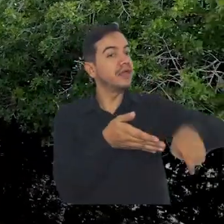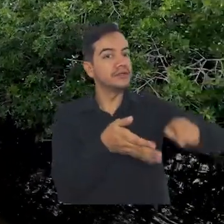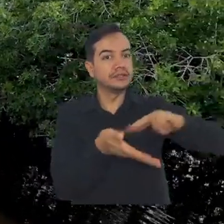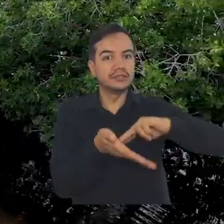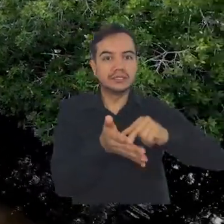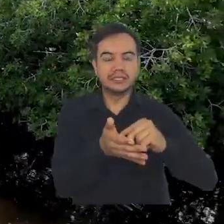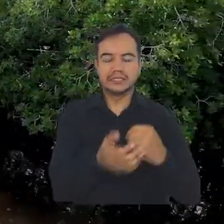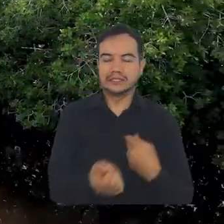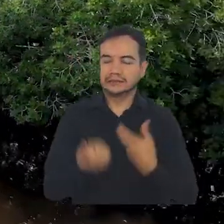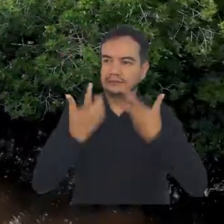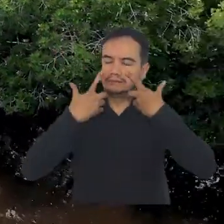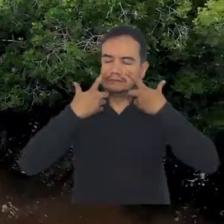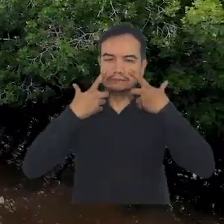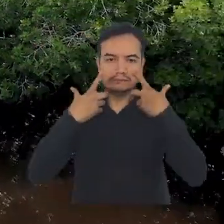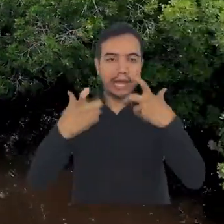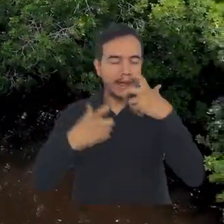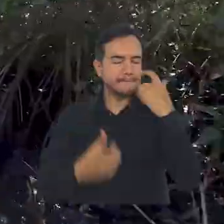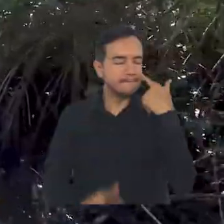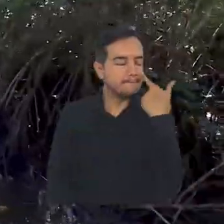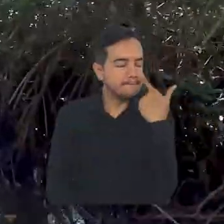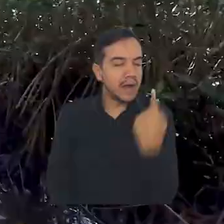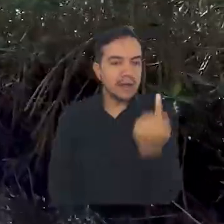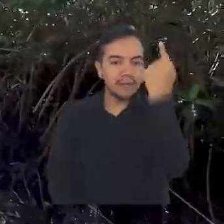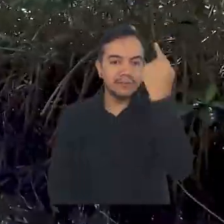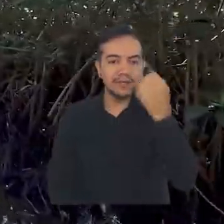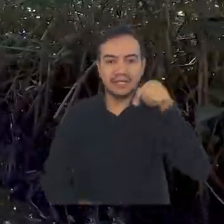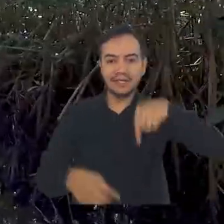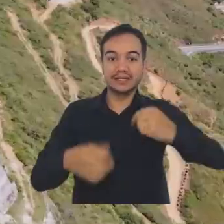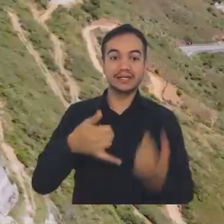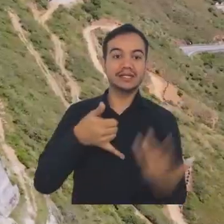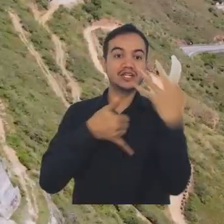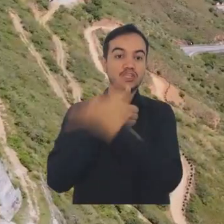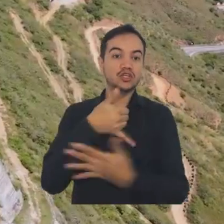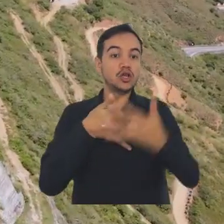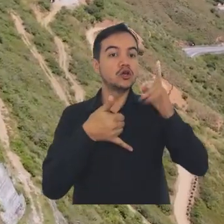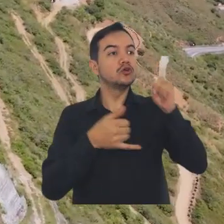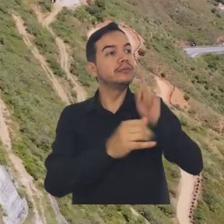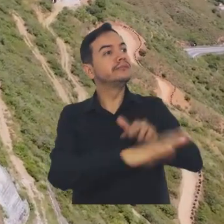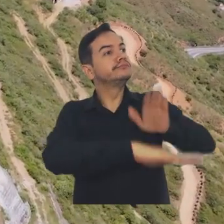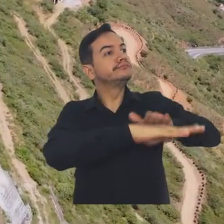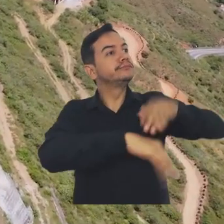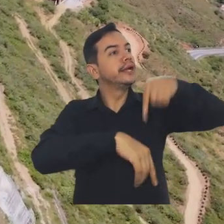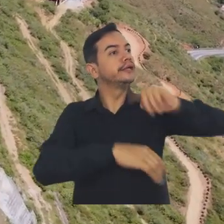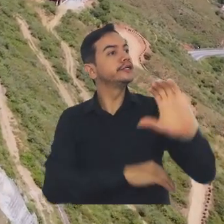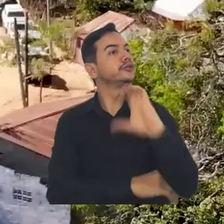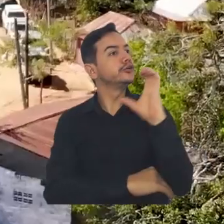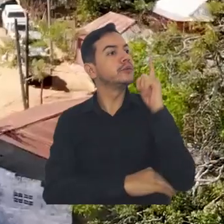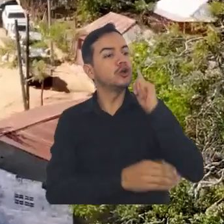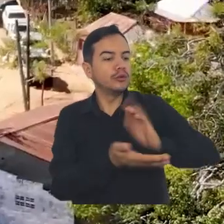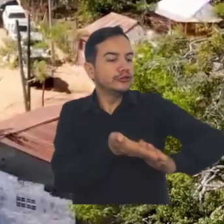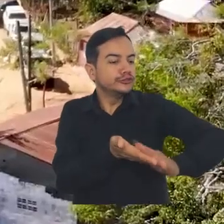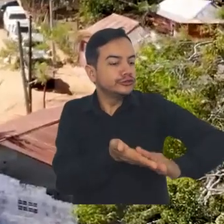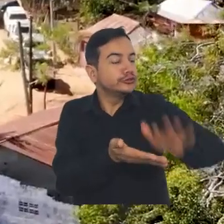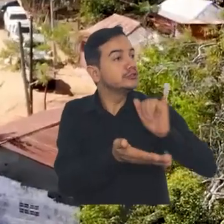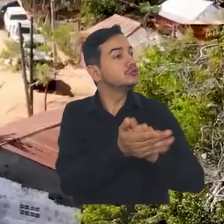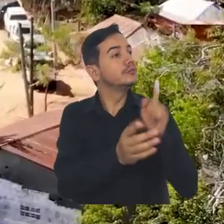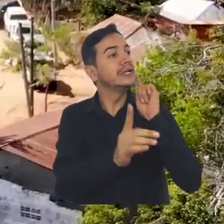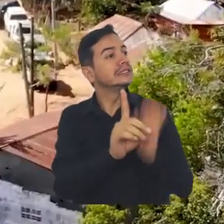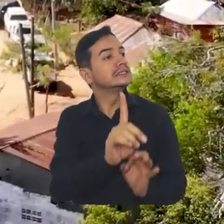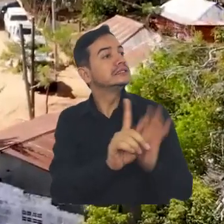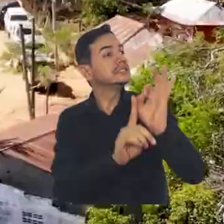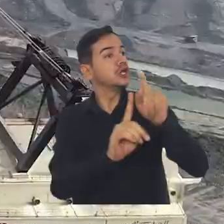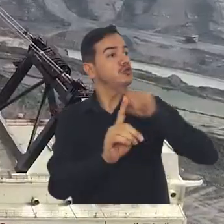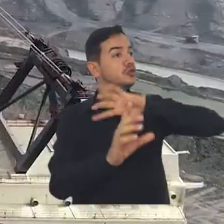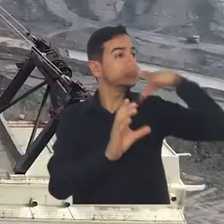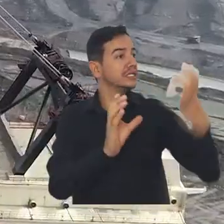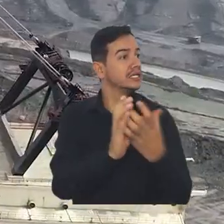que consiguió este fallo, el cual se convierte en uno de los primeros hitos a nivel nacional al cuestionar el papel que ha tenido Colombia en